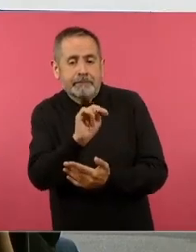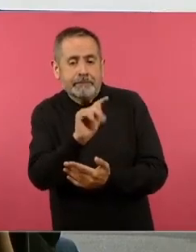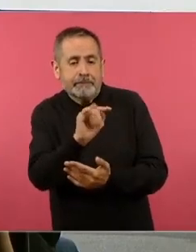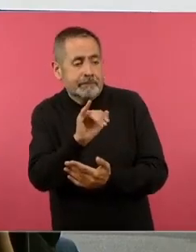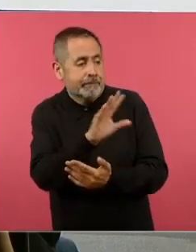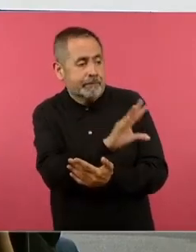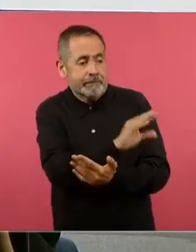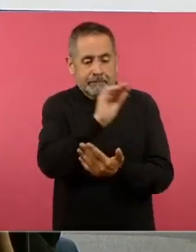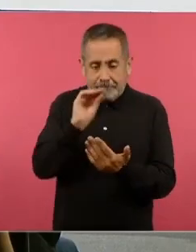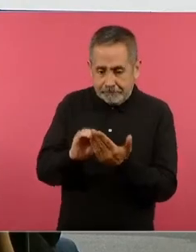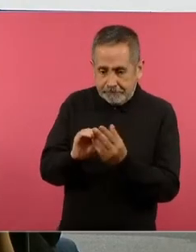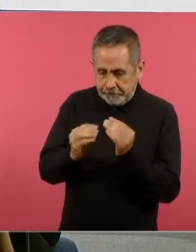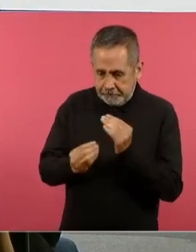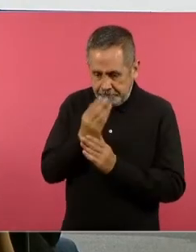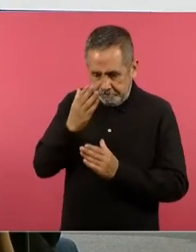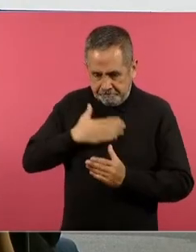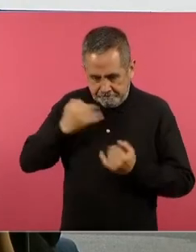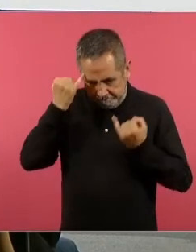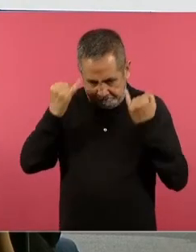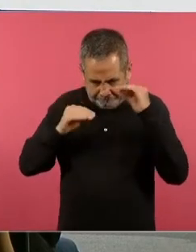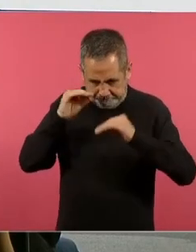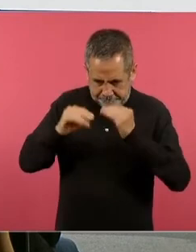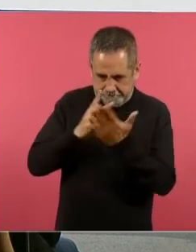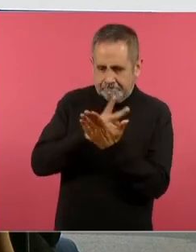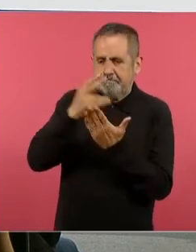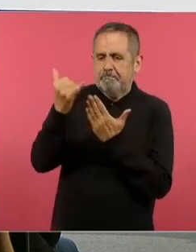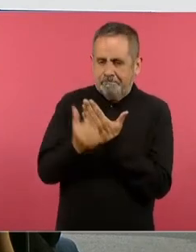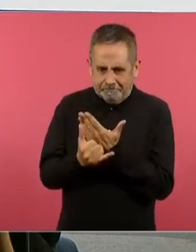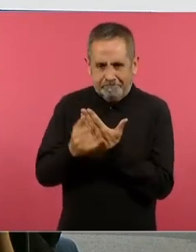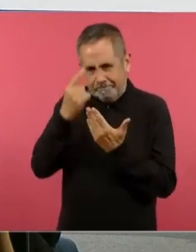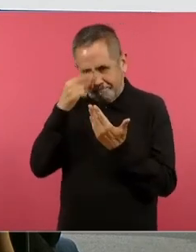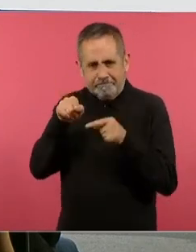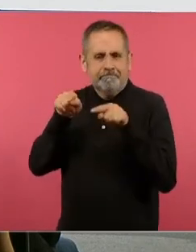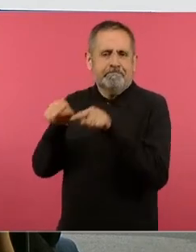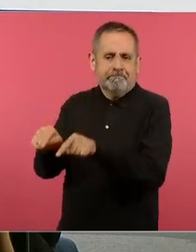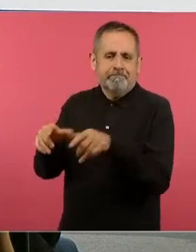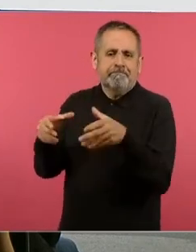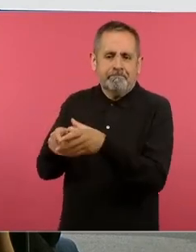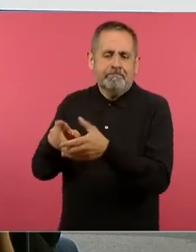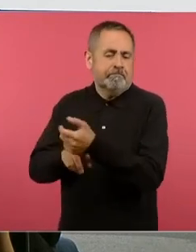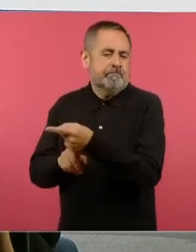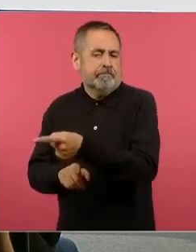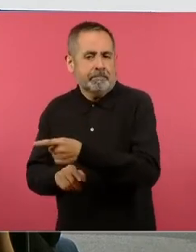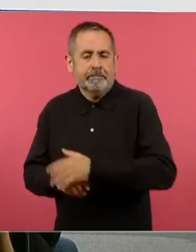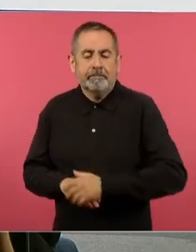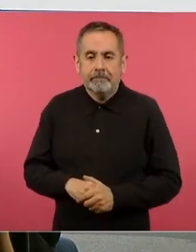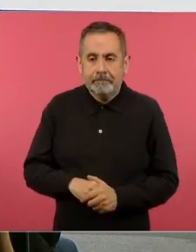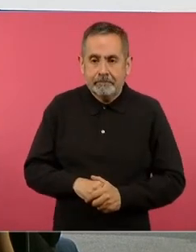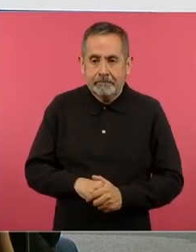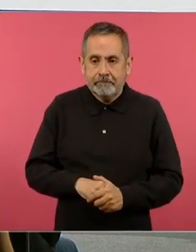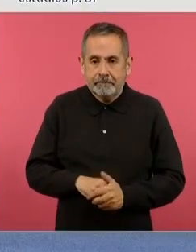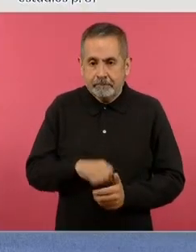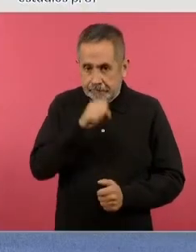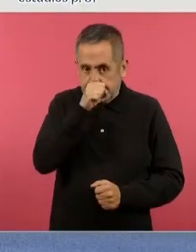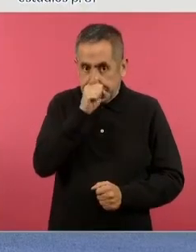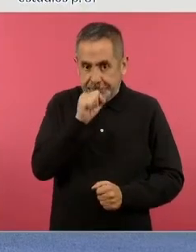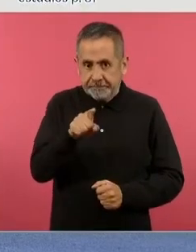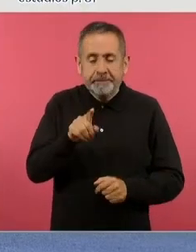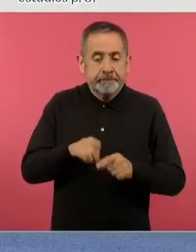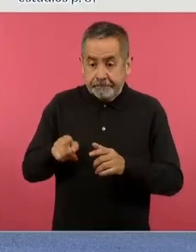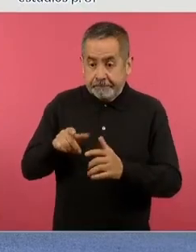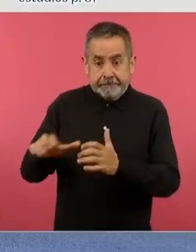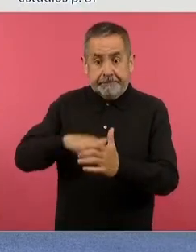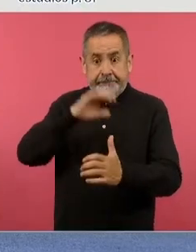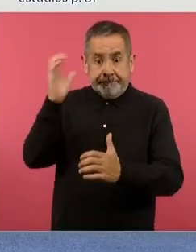y bueno todo este proyecto tiene que ver con un ir y venir yo les decía que no es algo acabado